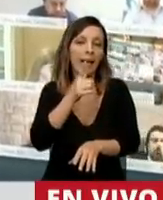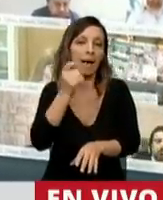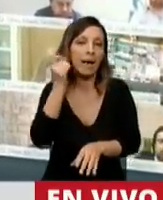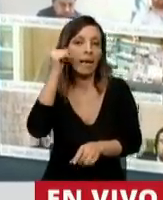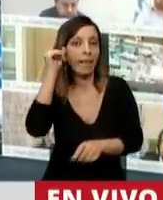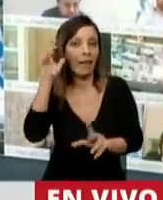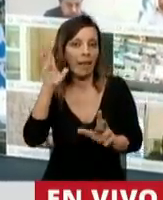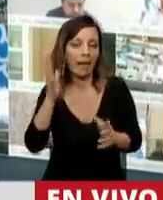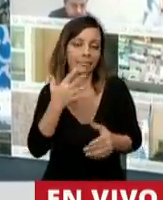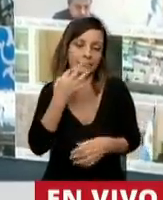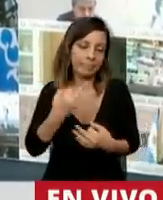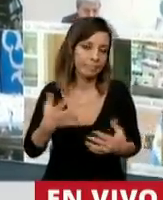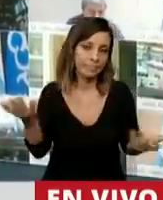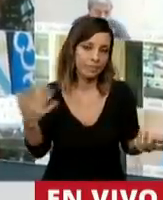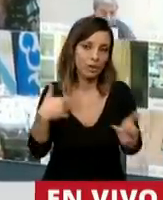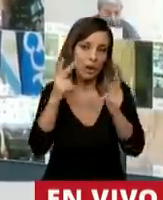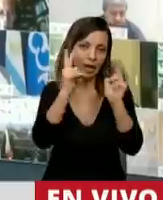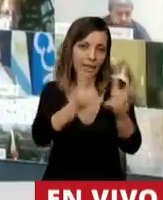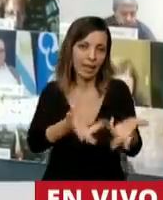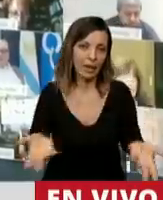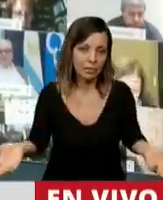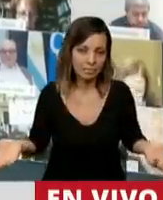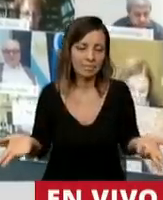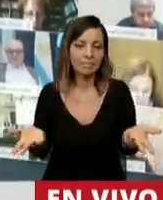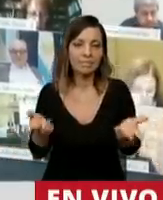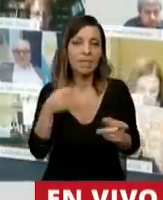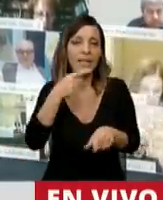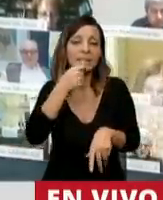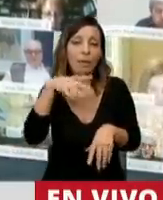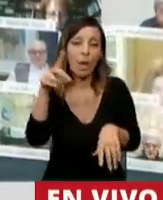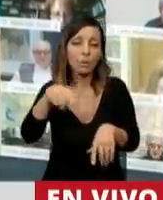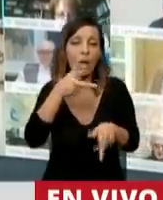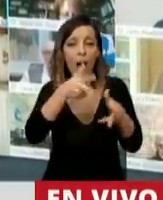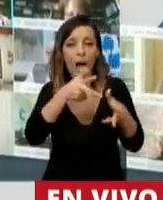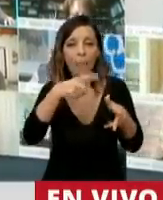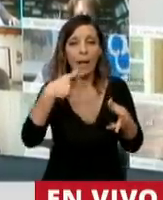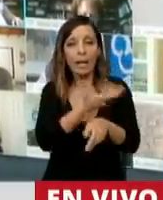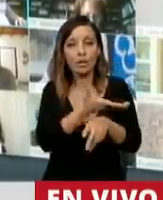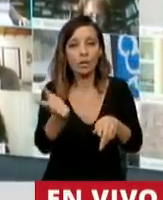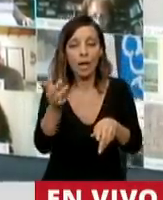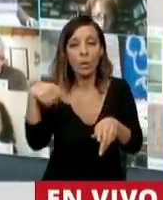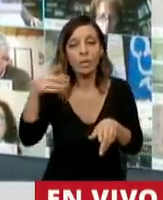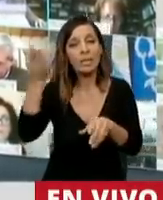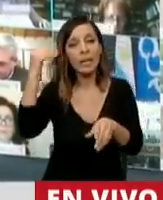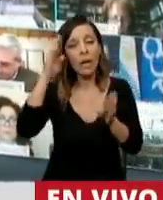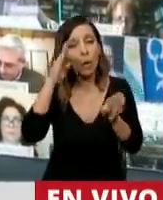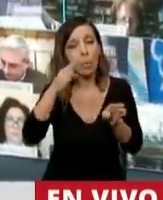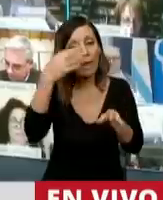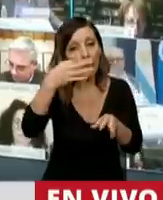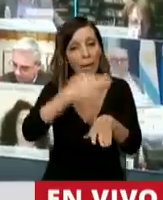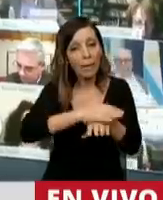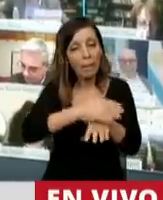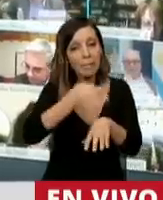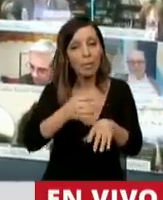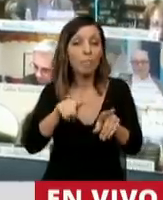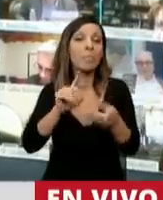recuerdo que así le hablaron a la sociedad durante 4 años en vez de ocuparse de las cosas que se tenían que ocupar y así fue el resultado